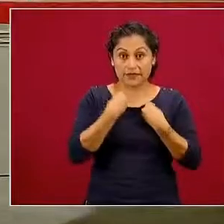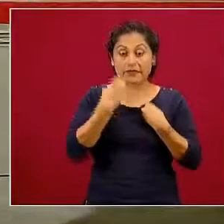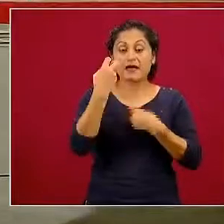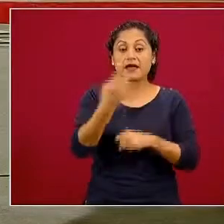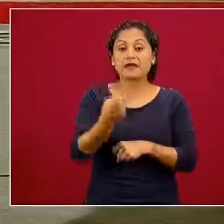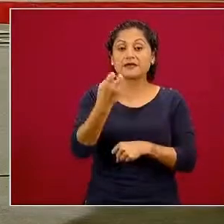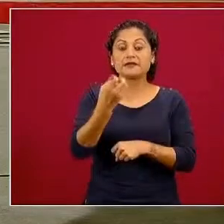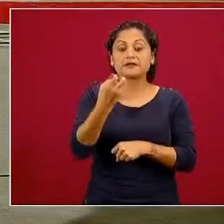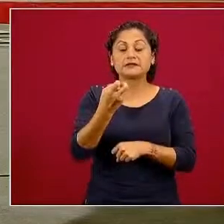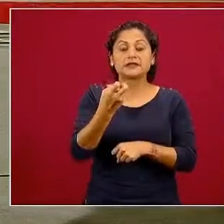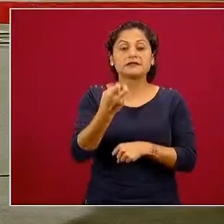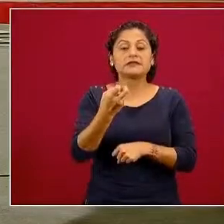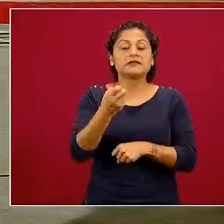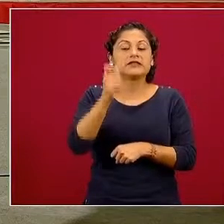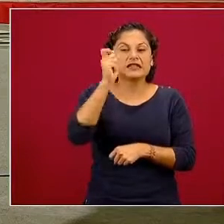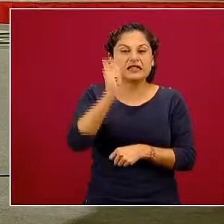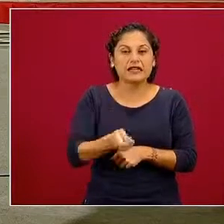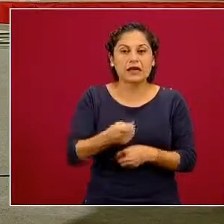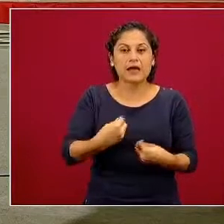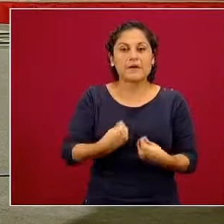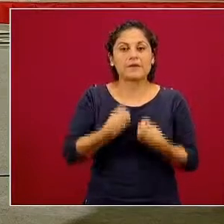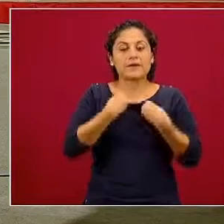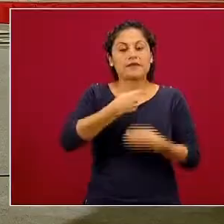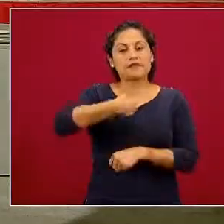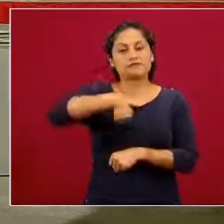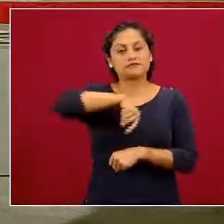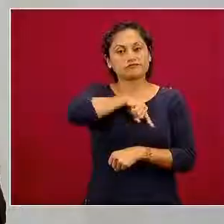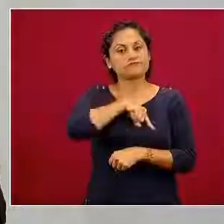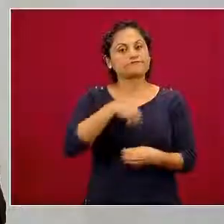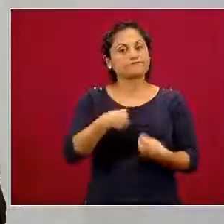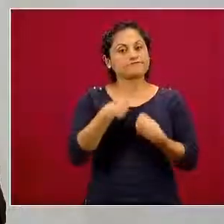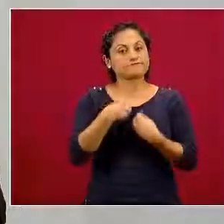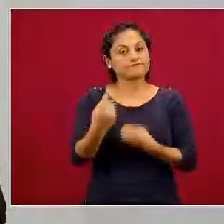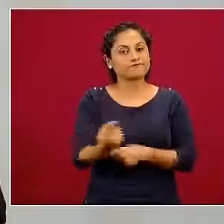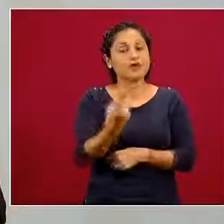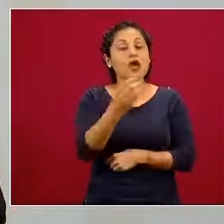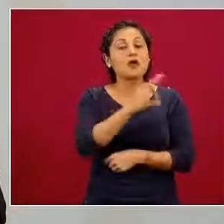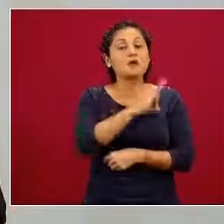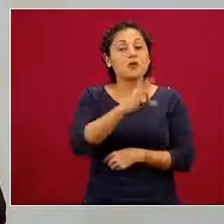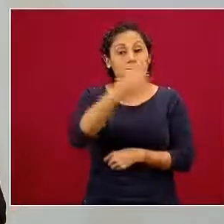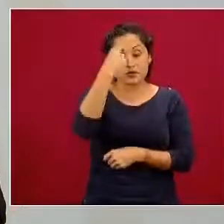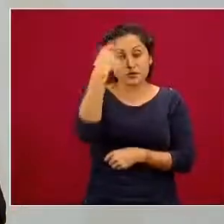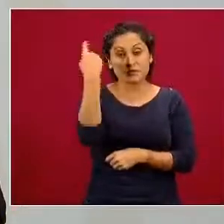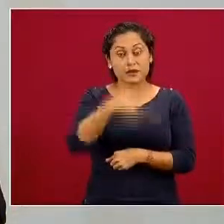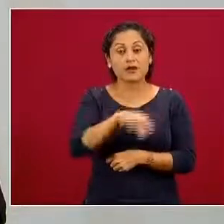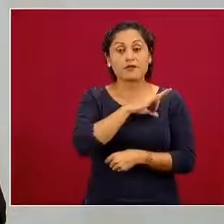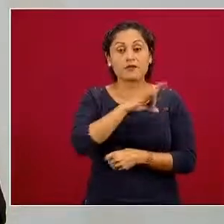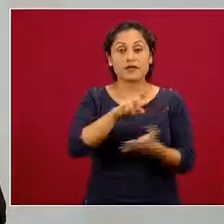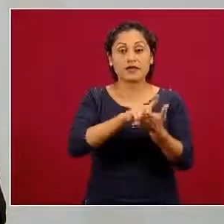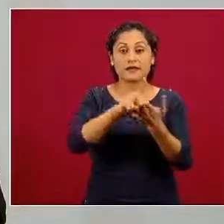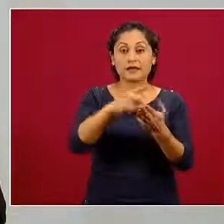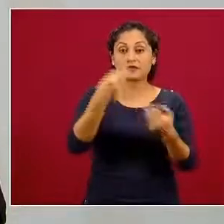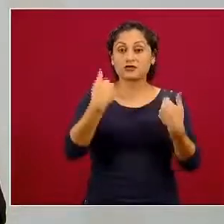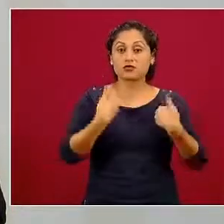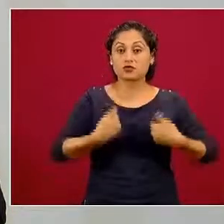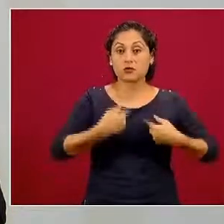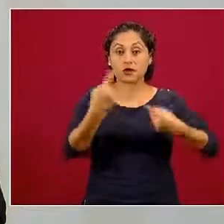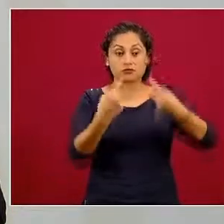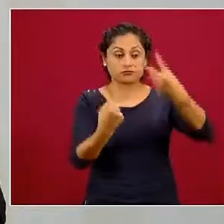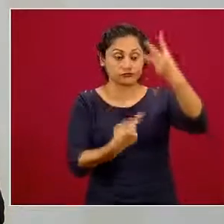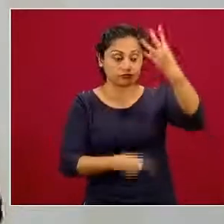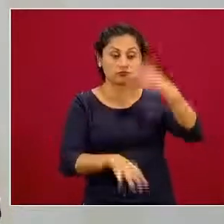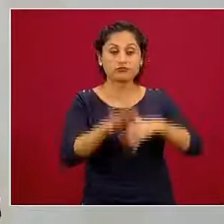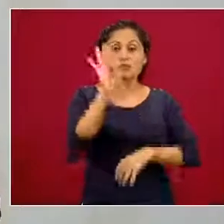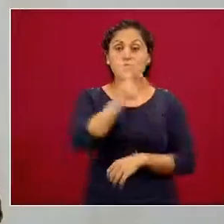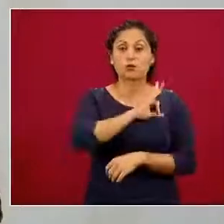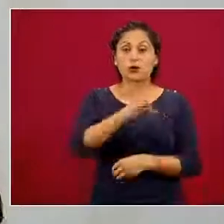de vivir nuestra propia vida, que es necesario para ejercer todos los derechos humanos. Y sin ese derecho, los